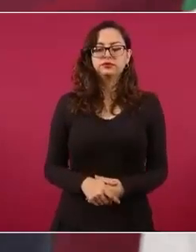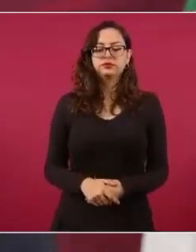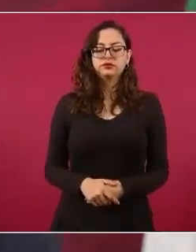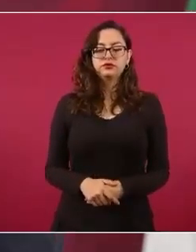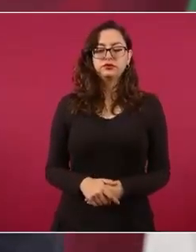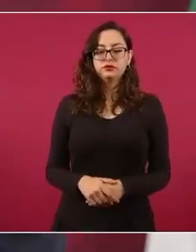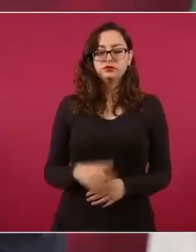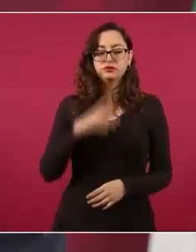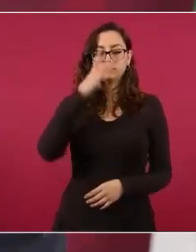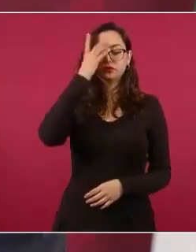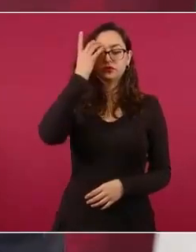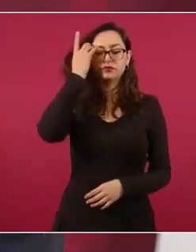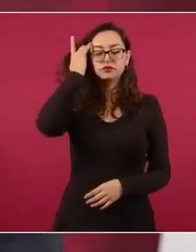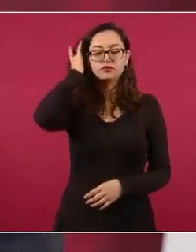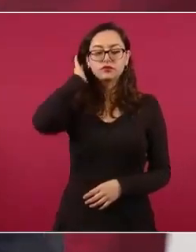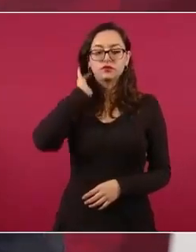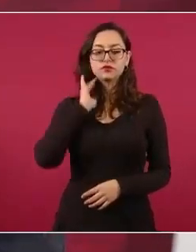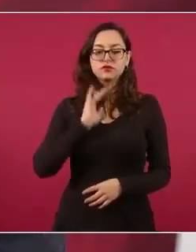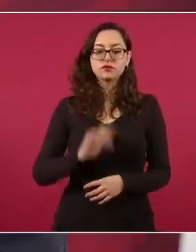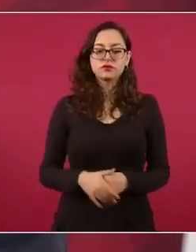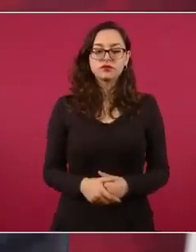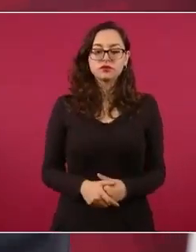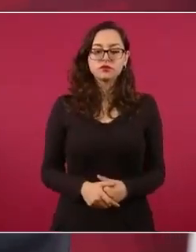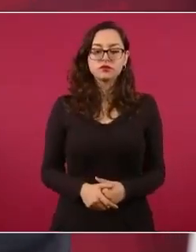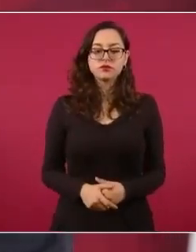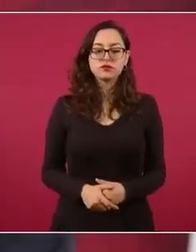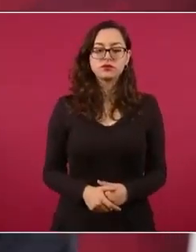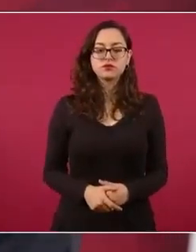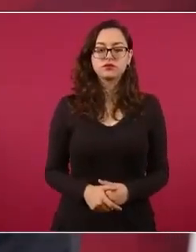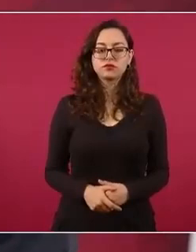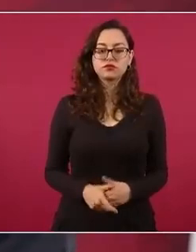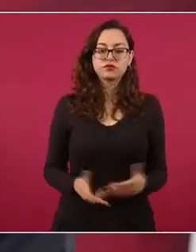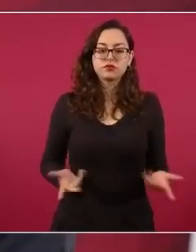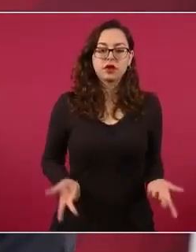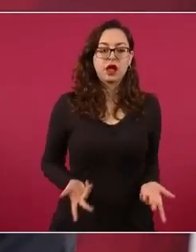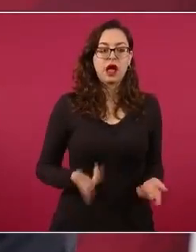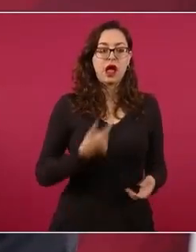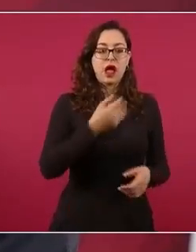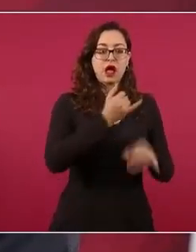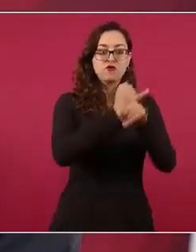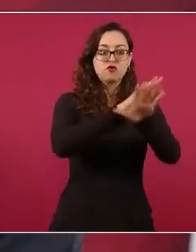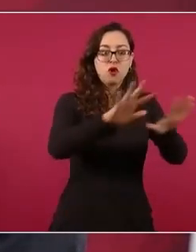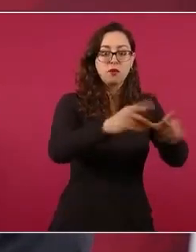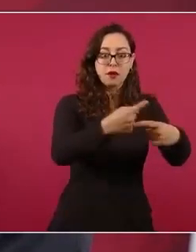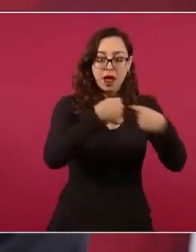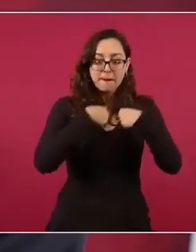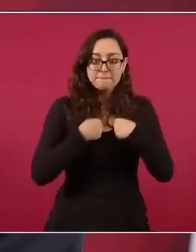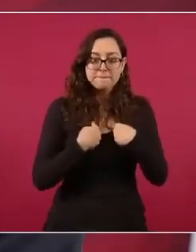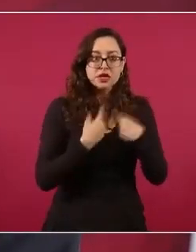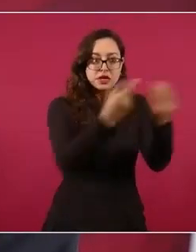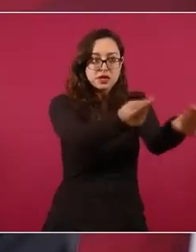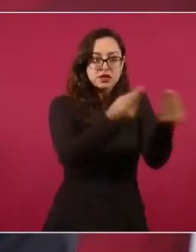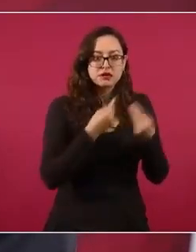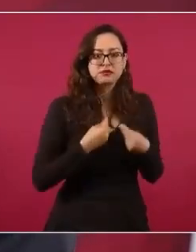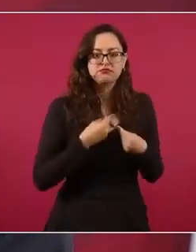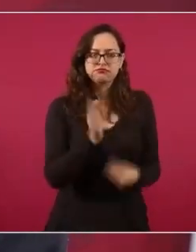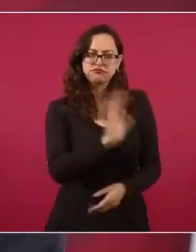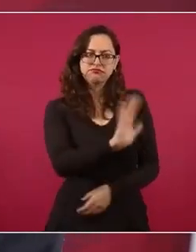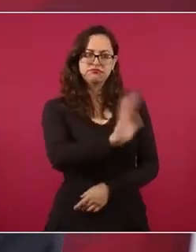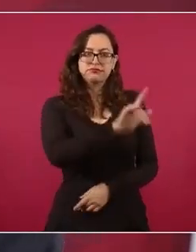al Ejecutivo, sino a la comunidad